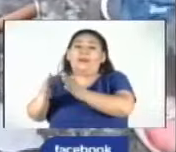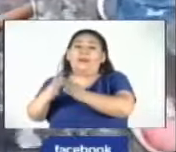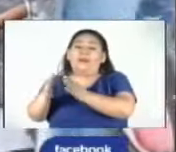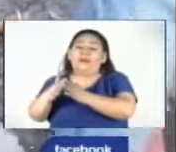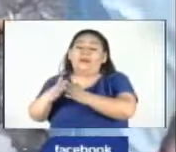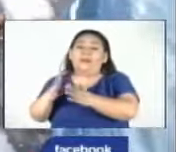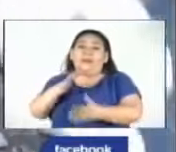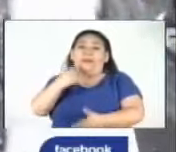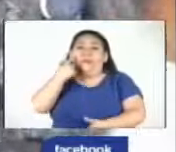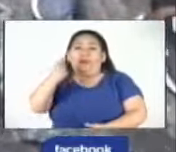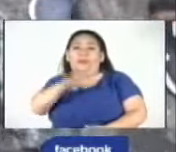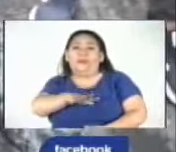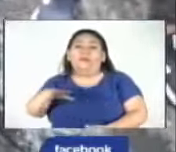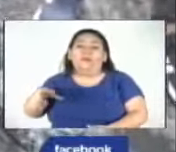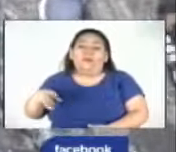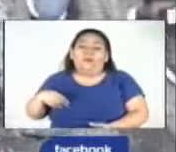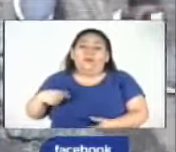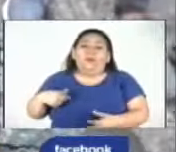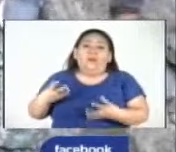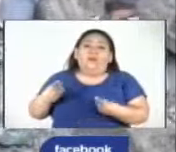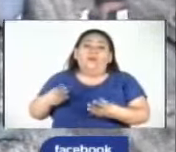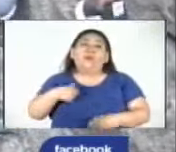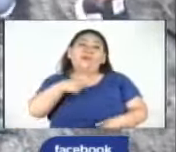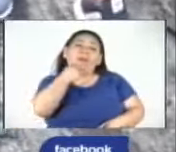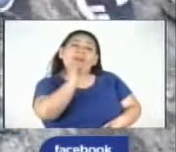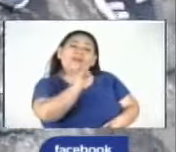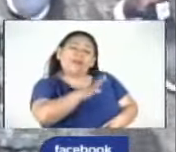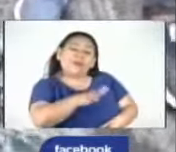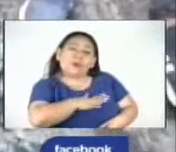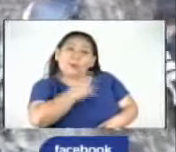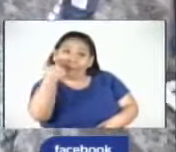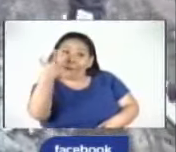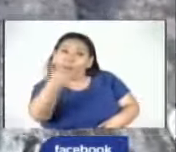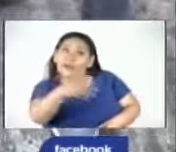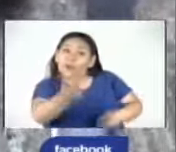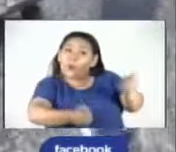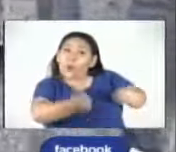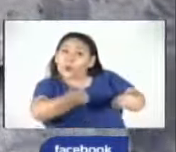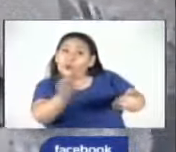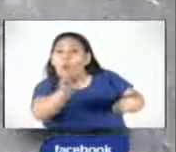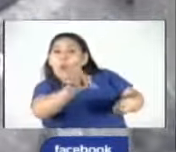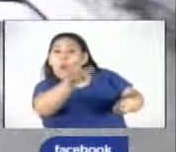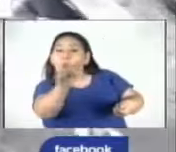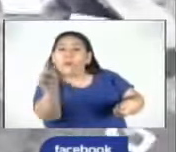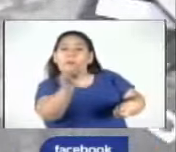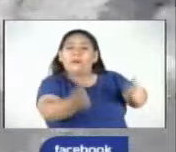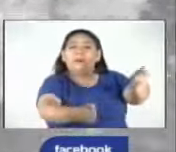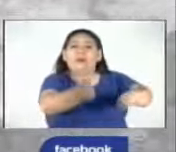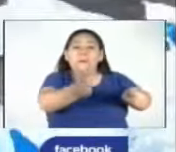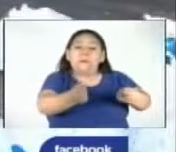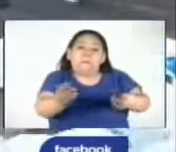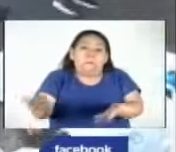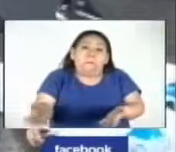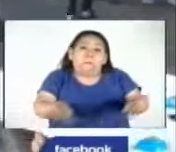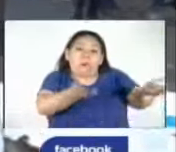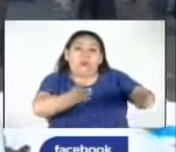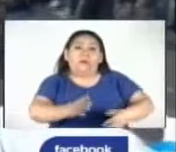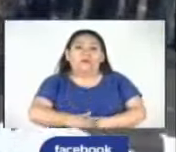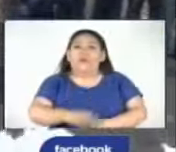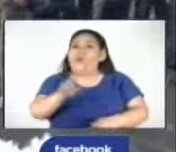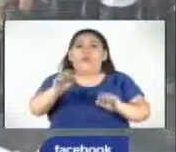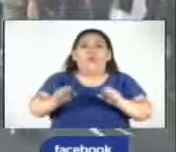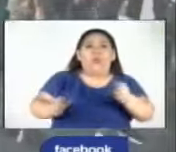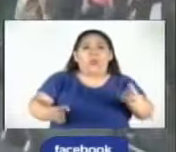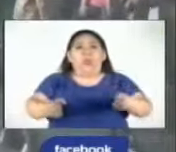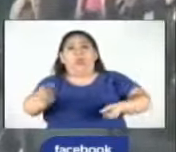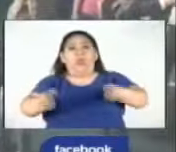donde mi familia. Entonces yo temía por mi vida. Y yo le dije que era un poco peligroso que le dé a él. Pero él le dio. Y si no lo